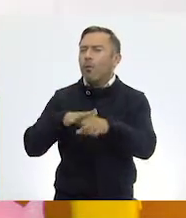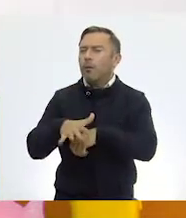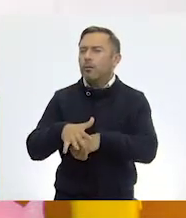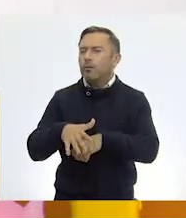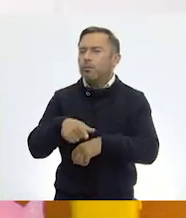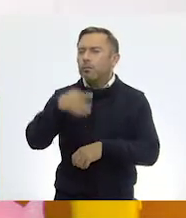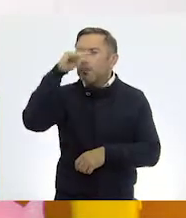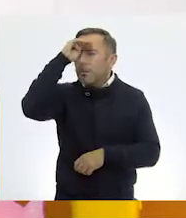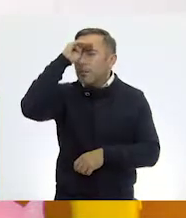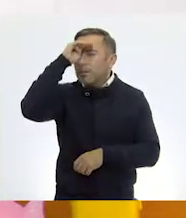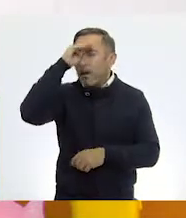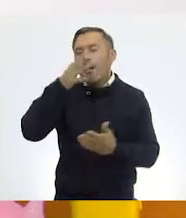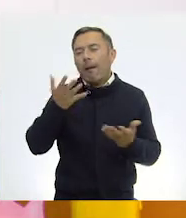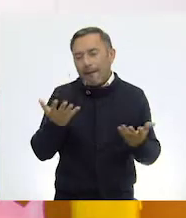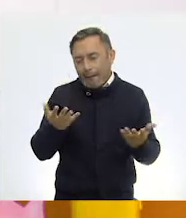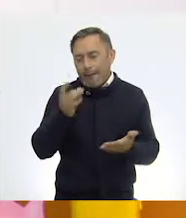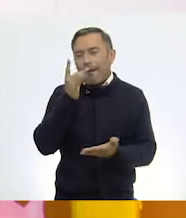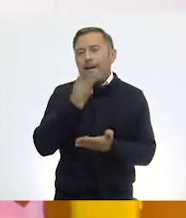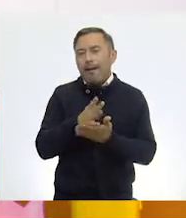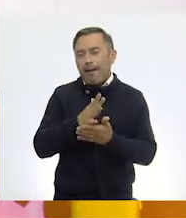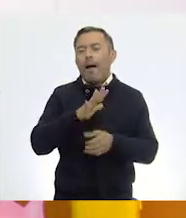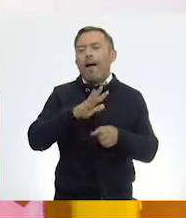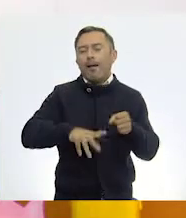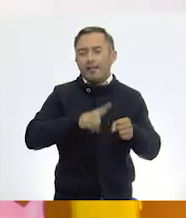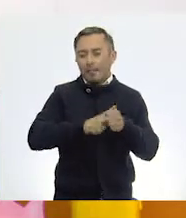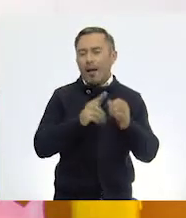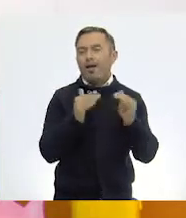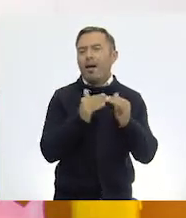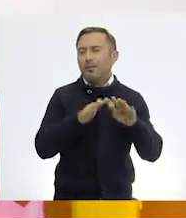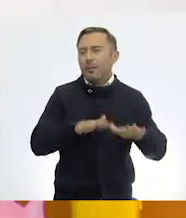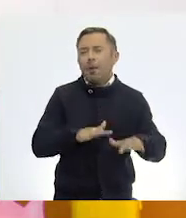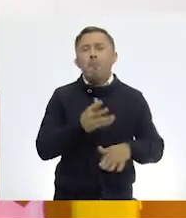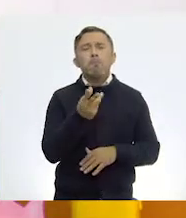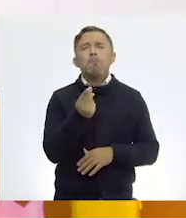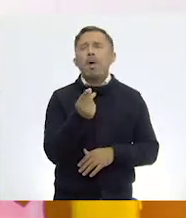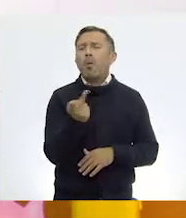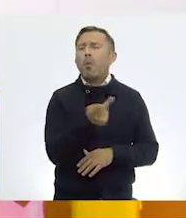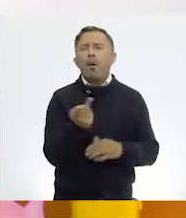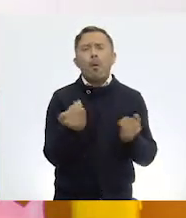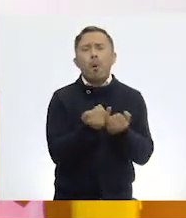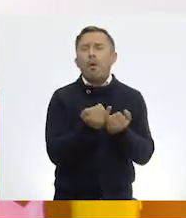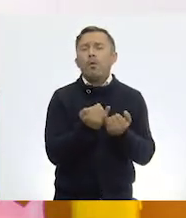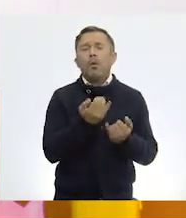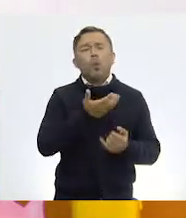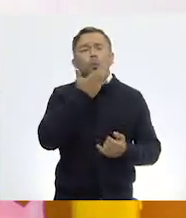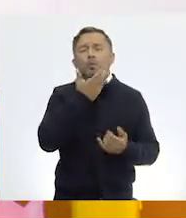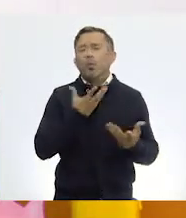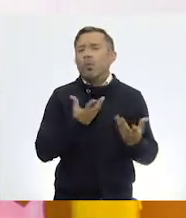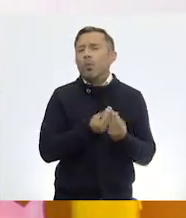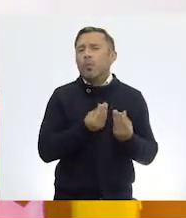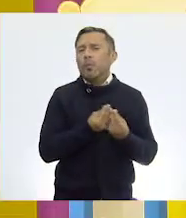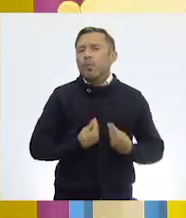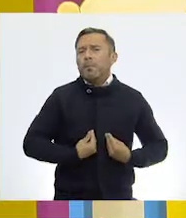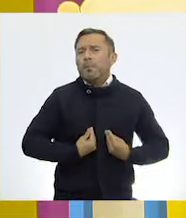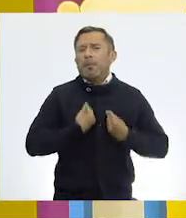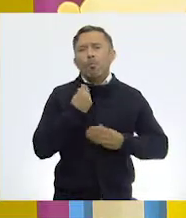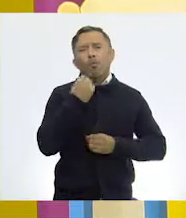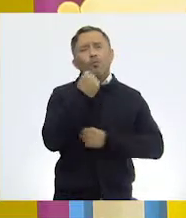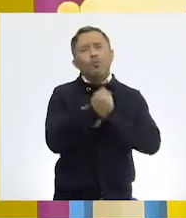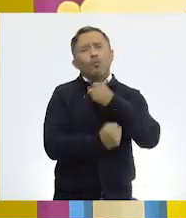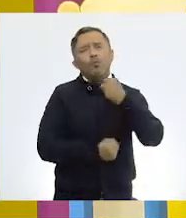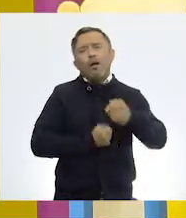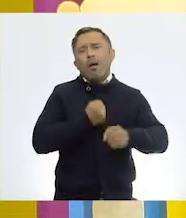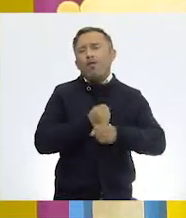doméstico, ¿verdad? Porque al igual que los perros, tiene muchos años acostumbrado a vivir junto a los seres humanos. Muy bien. Entonces,